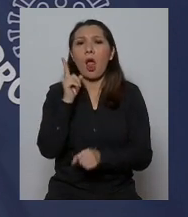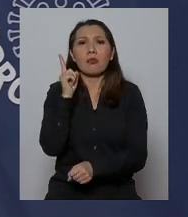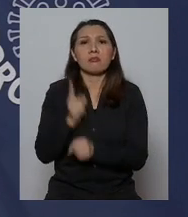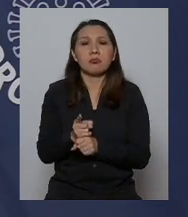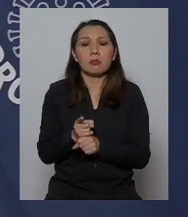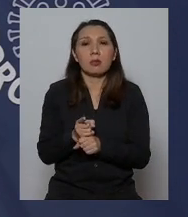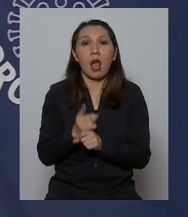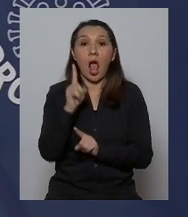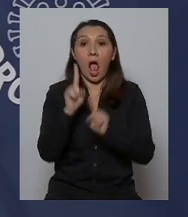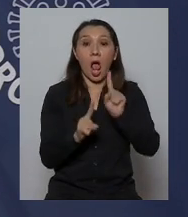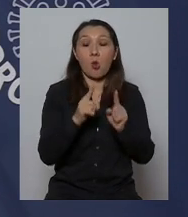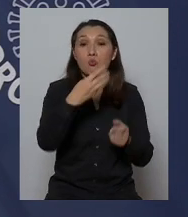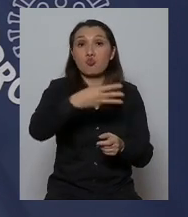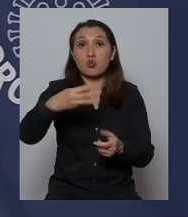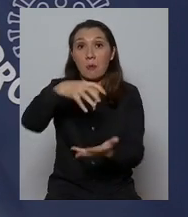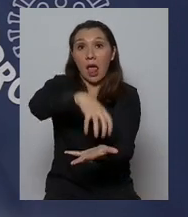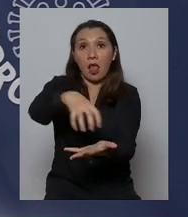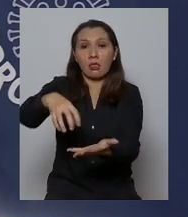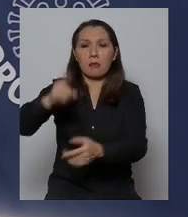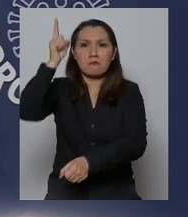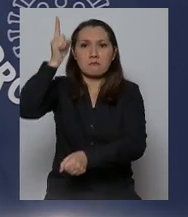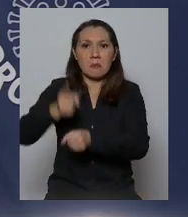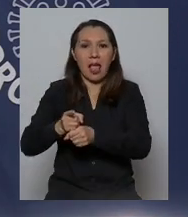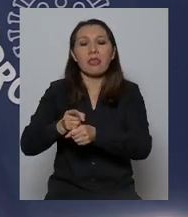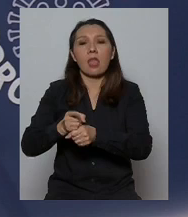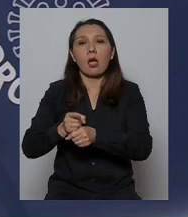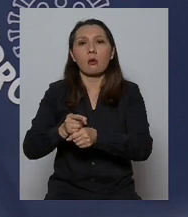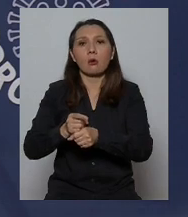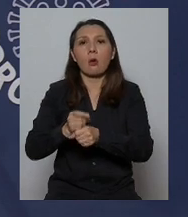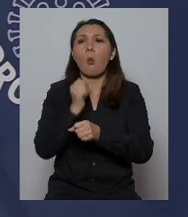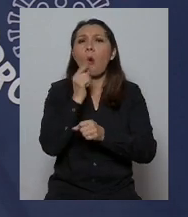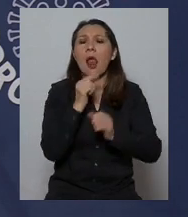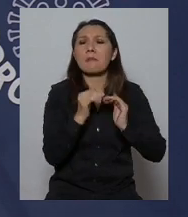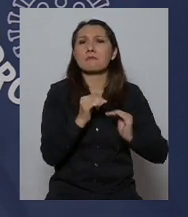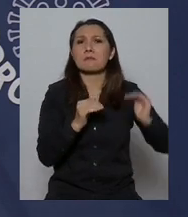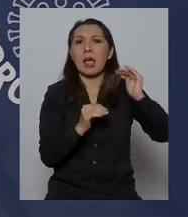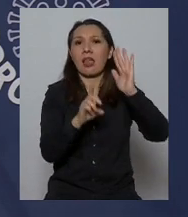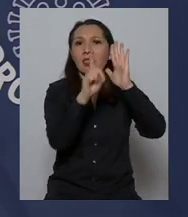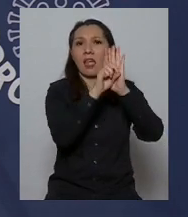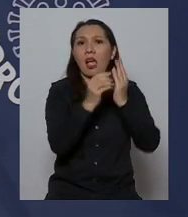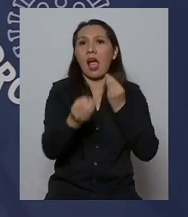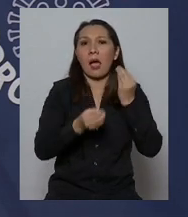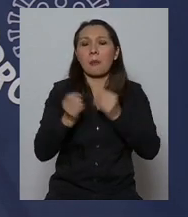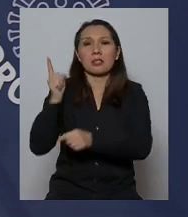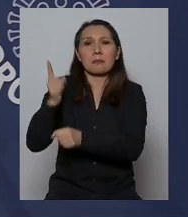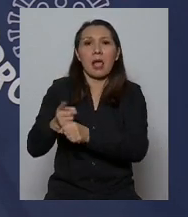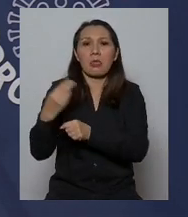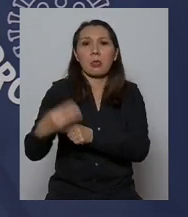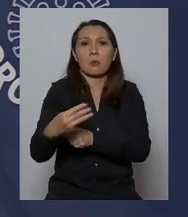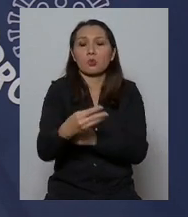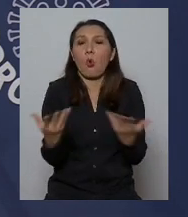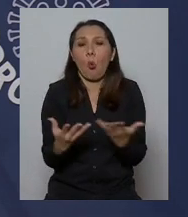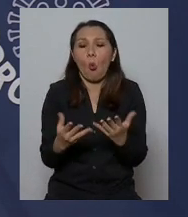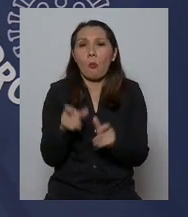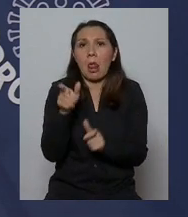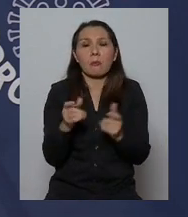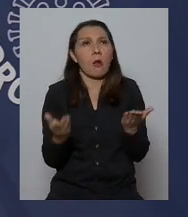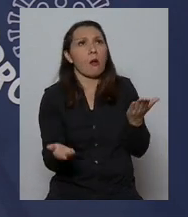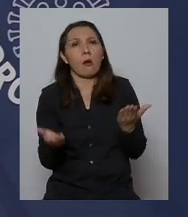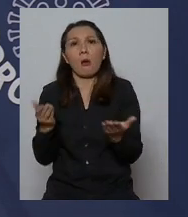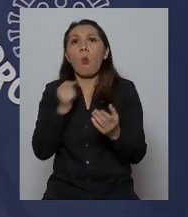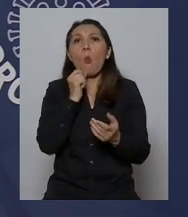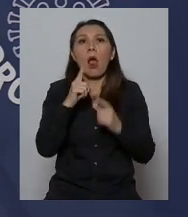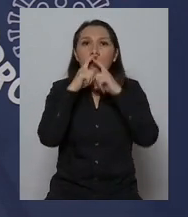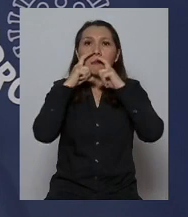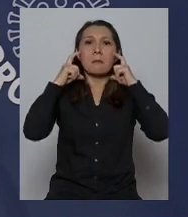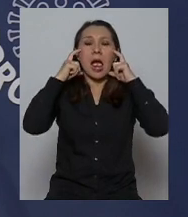finalmente porque hay municipalidades que tienen ordenanzas va a regir el decreto qué pasa con las ordenanzas cómo se guía la ciudadanía frente a